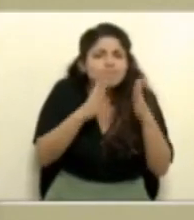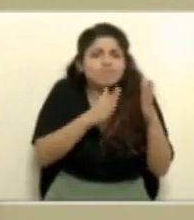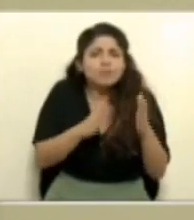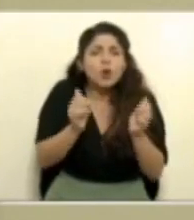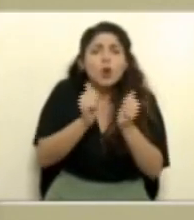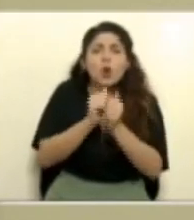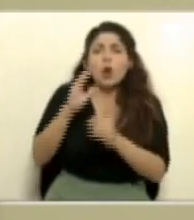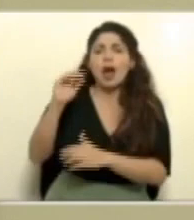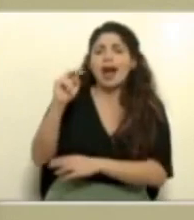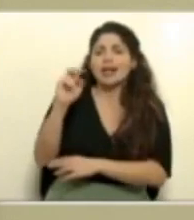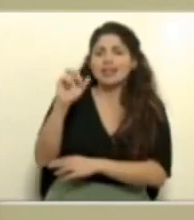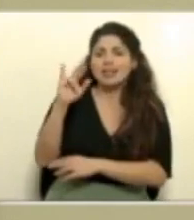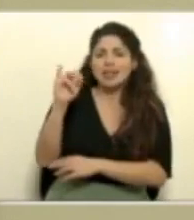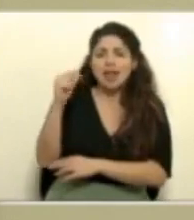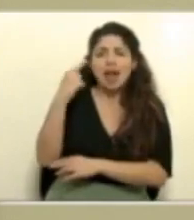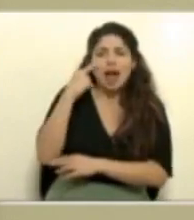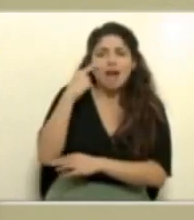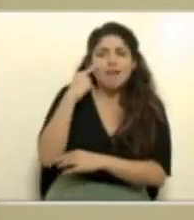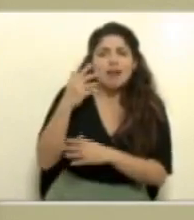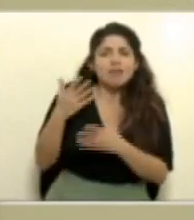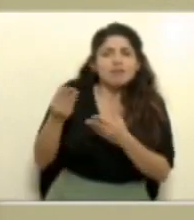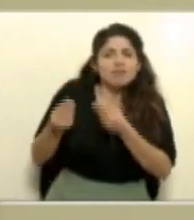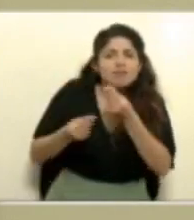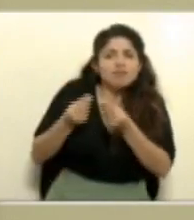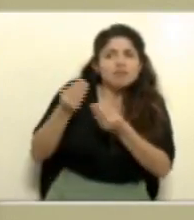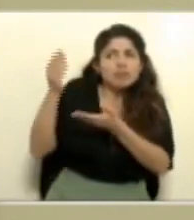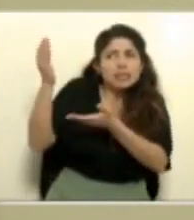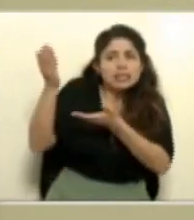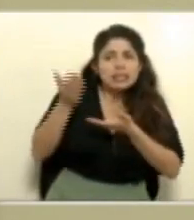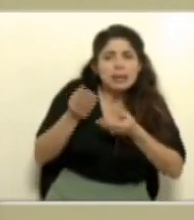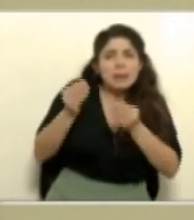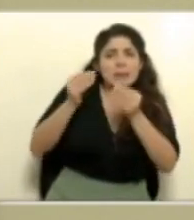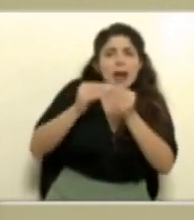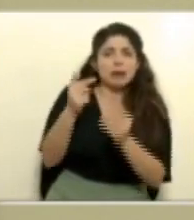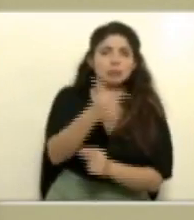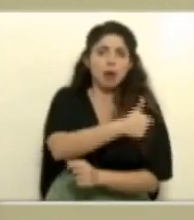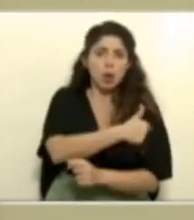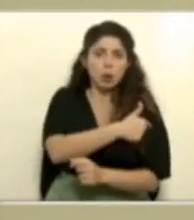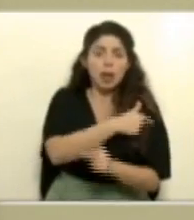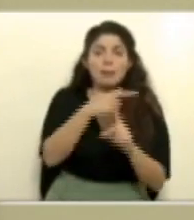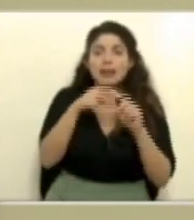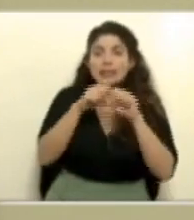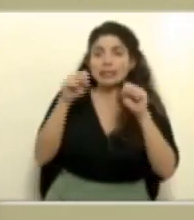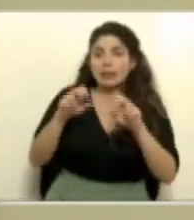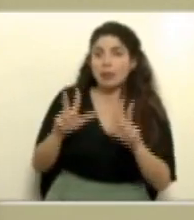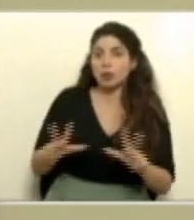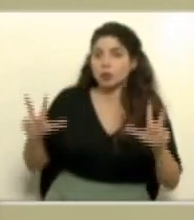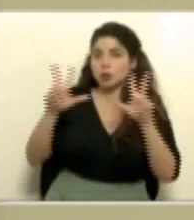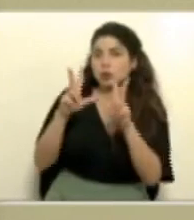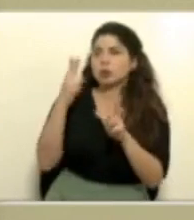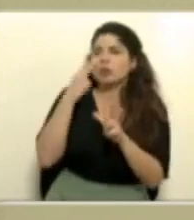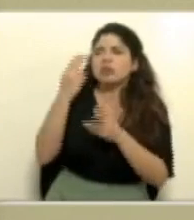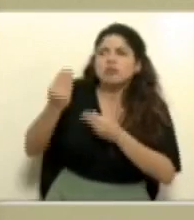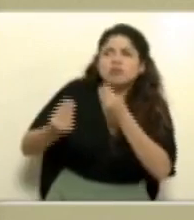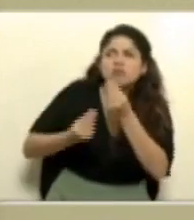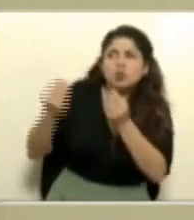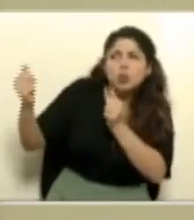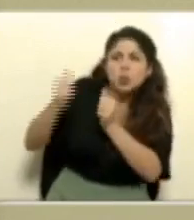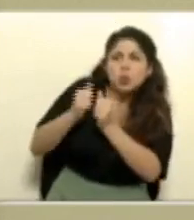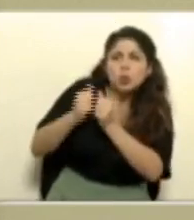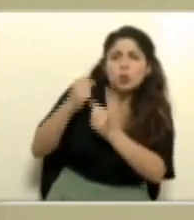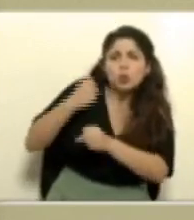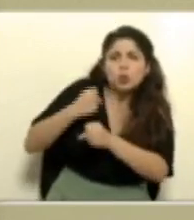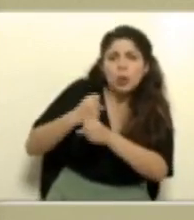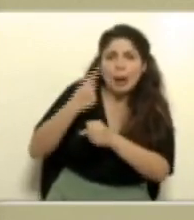Cancillería para ver qué otros esfuerzos se pueden hacer para conseguir vacunas y también con el sistema de Naciones Unidas a ver qué podemos hacer en conjunto para